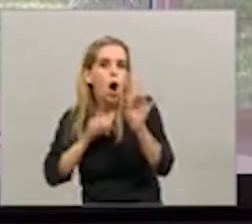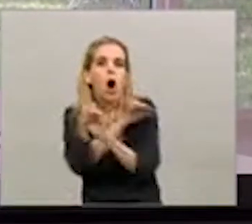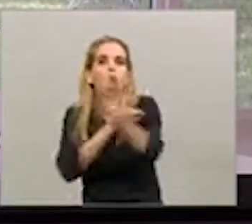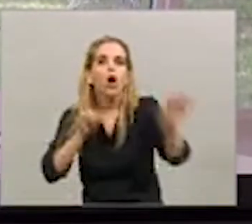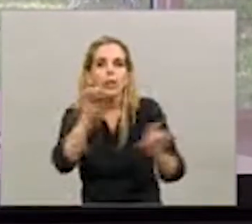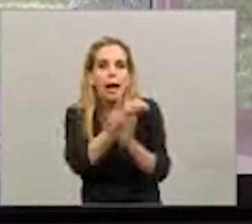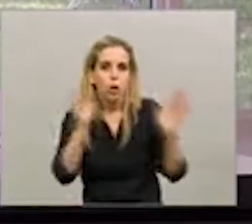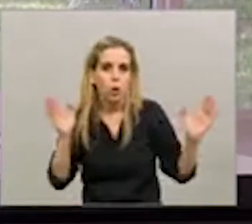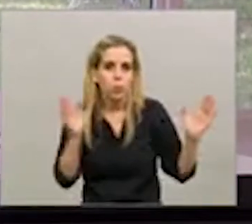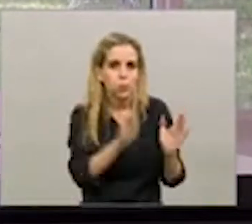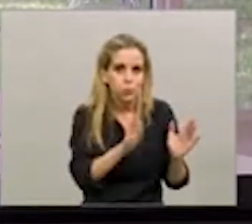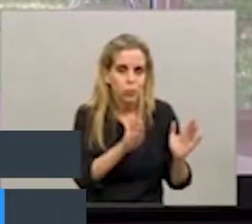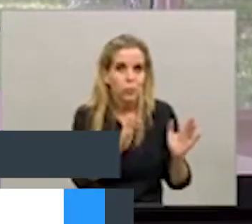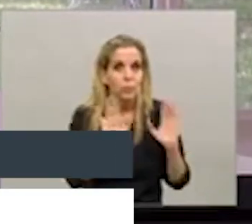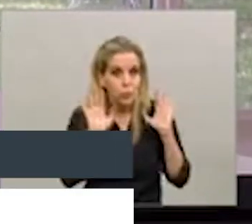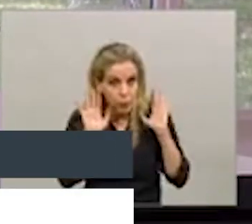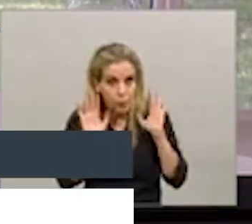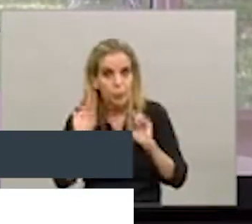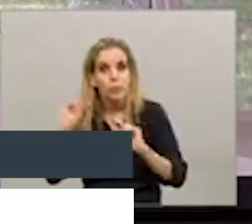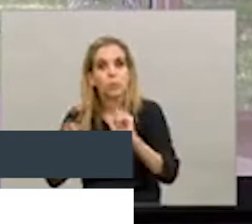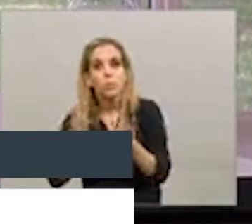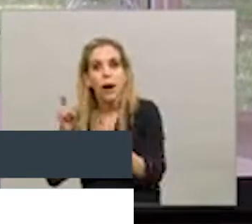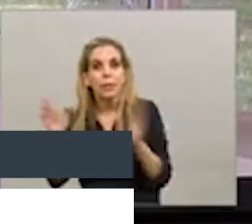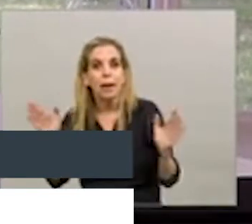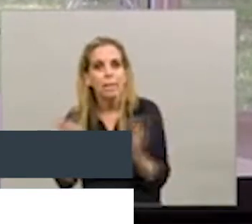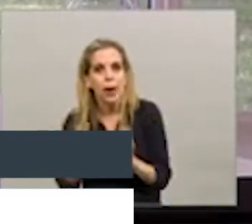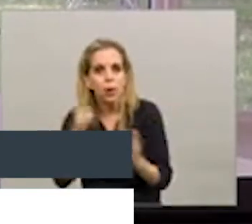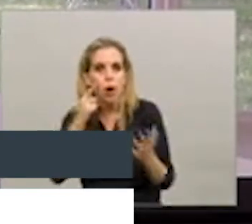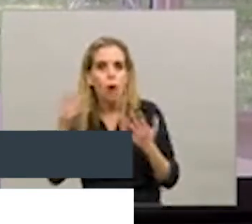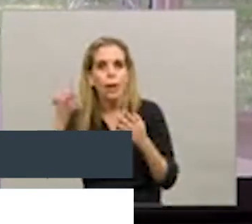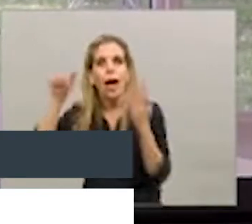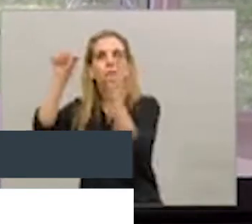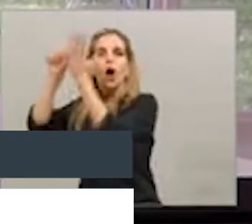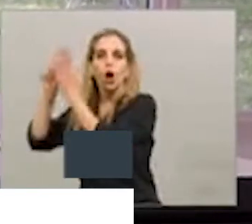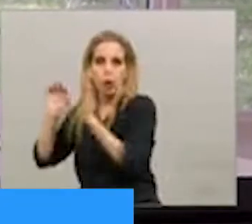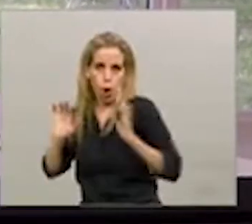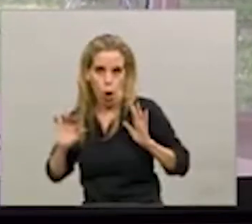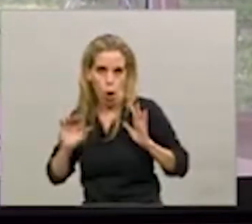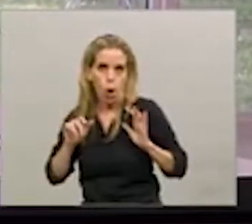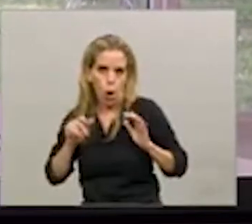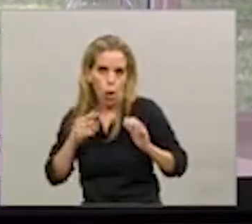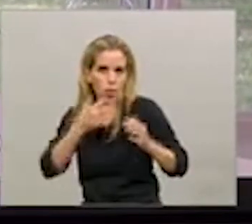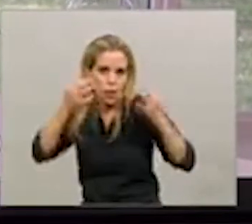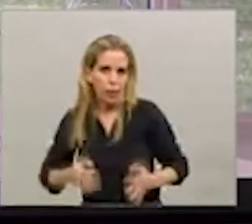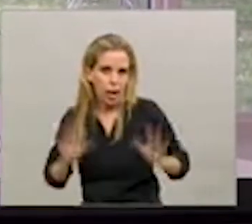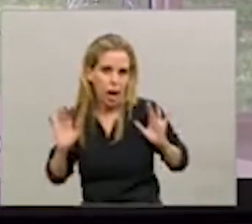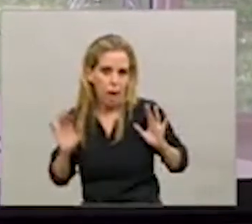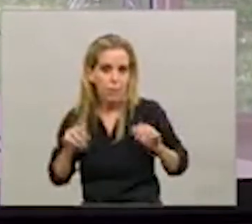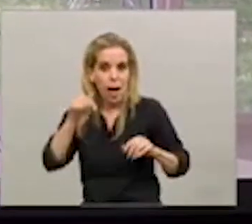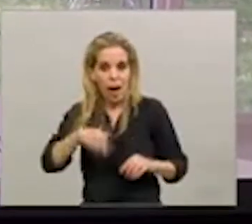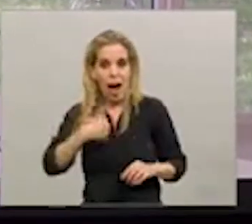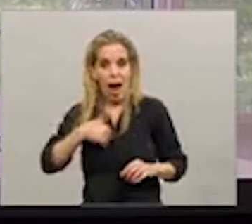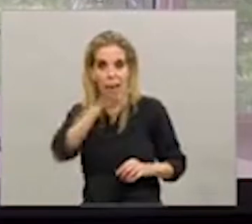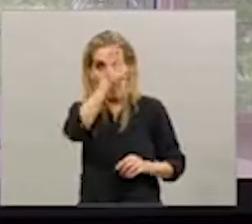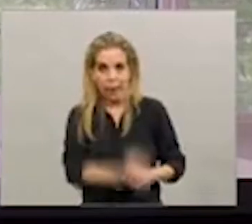evitar muertes. No es un eufemismo, no es una exageración. Hoy en Argentina hay 50